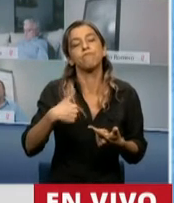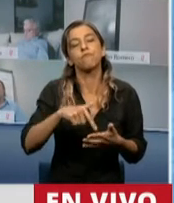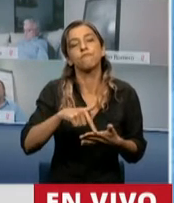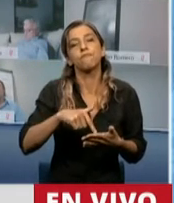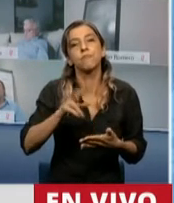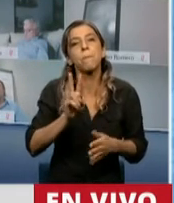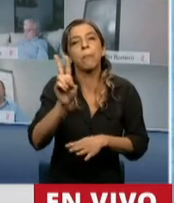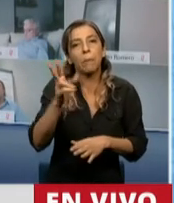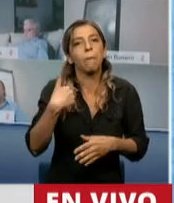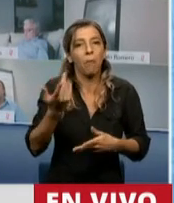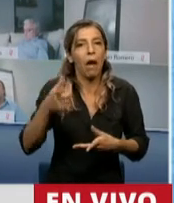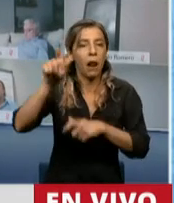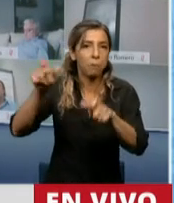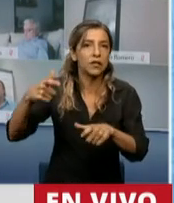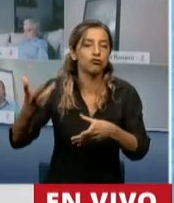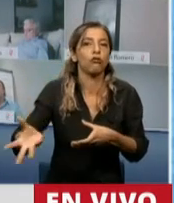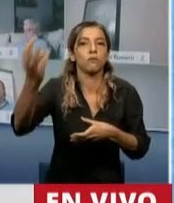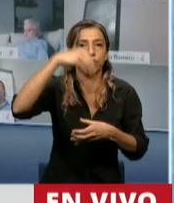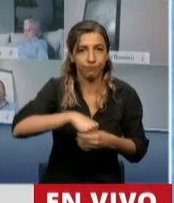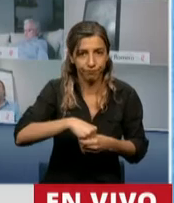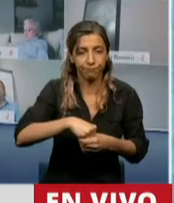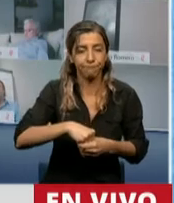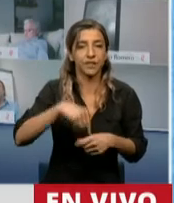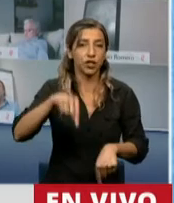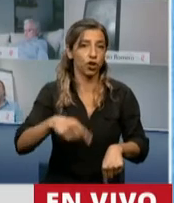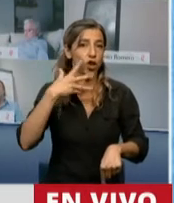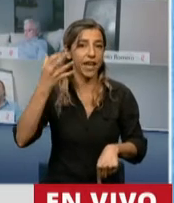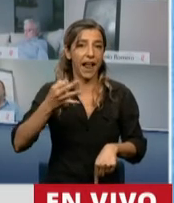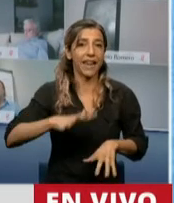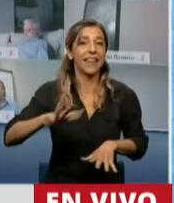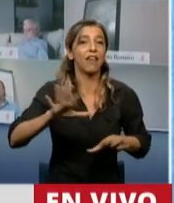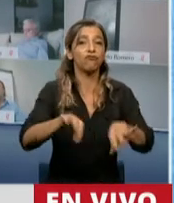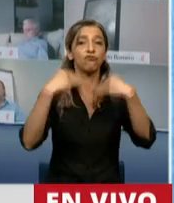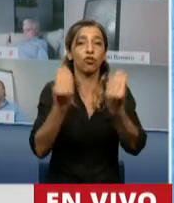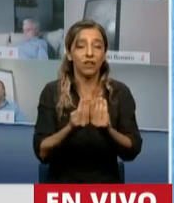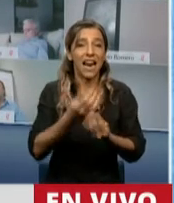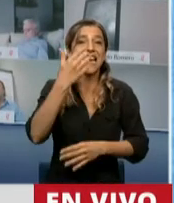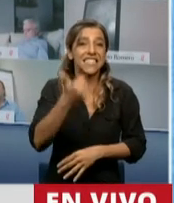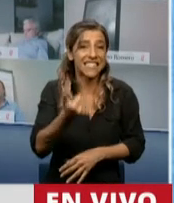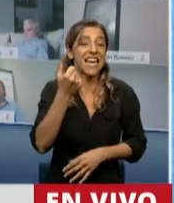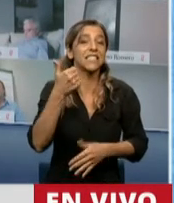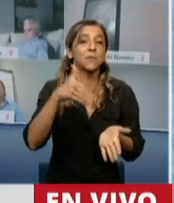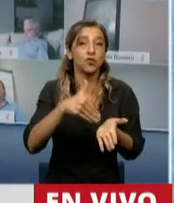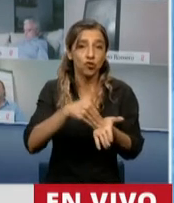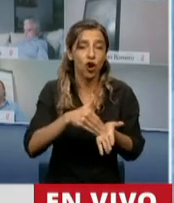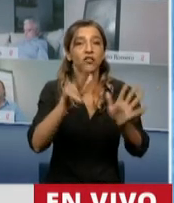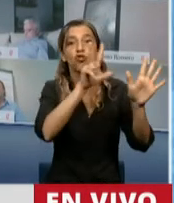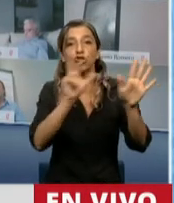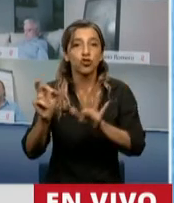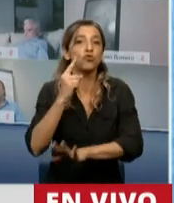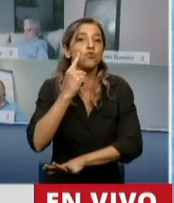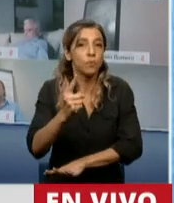jubilatoria para llegar a esta realidad hoy de 6.800.000 beneficiarios.